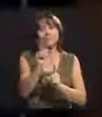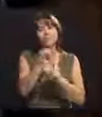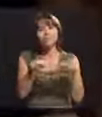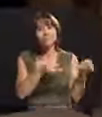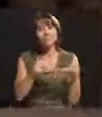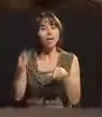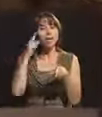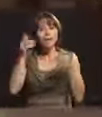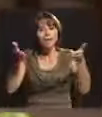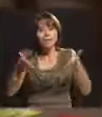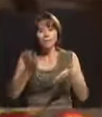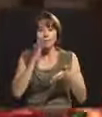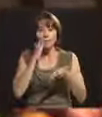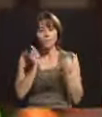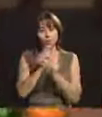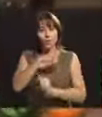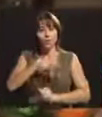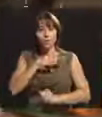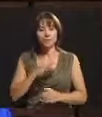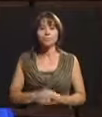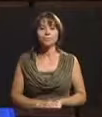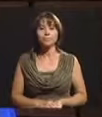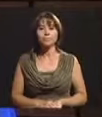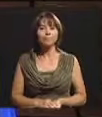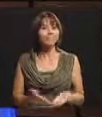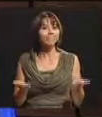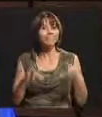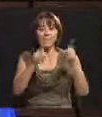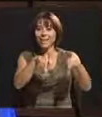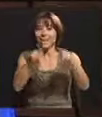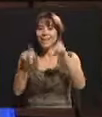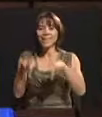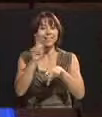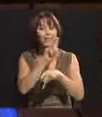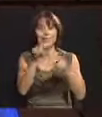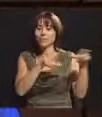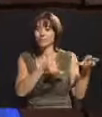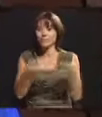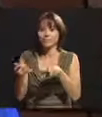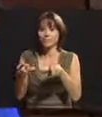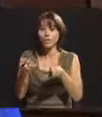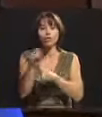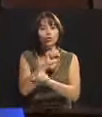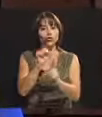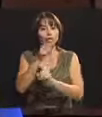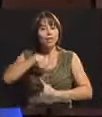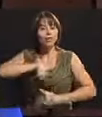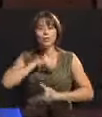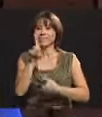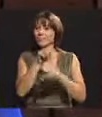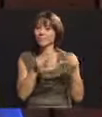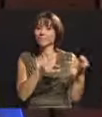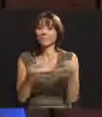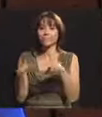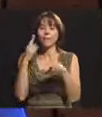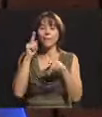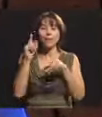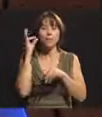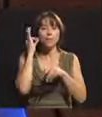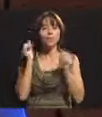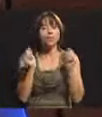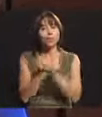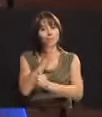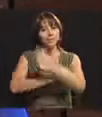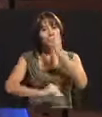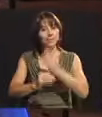está preparada para recibir mamás con alguna condición. Es que la gente no está preparada, la sociedad nuestra no está preparada para que las mujeres